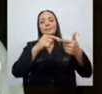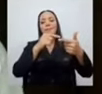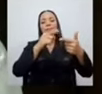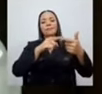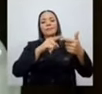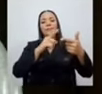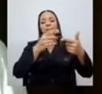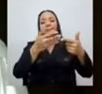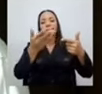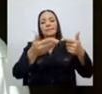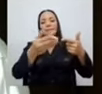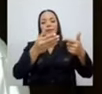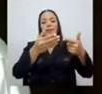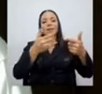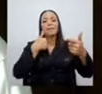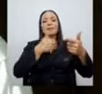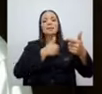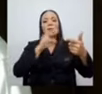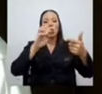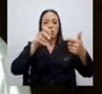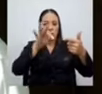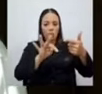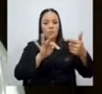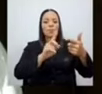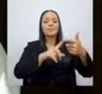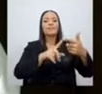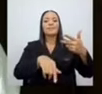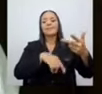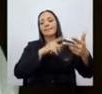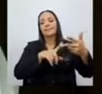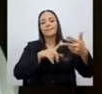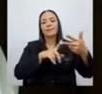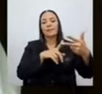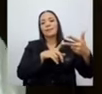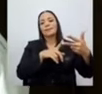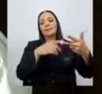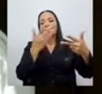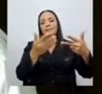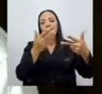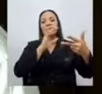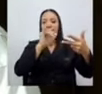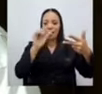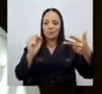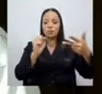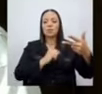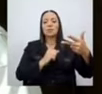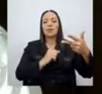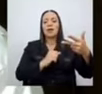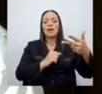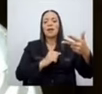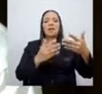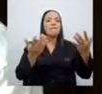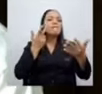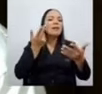al Ministerio, MOP, ¿verdad?, podríamos mencionar a la Caja del Seguro y ver cuál